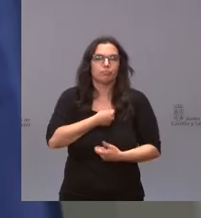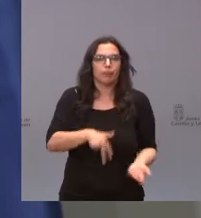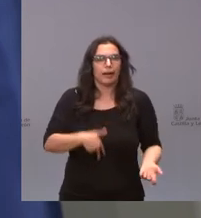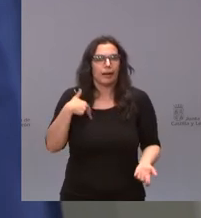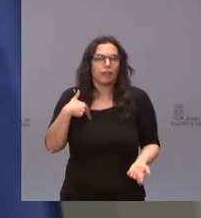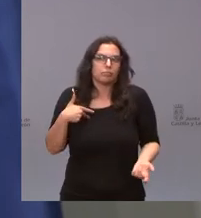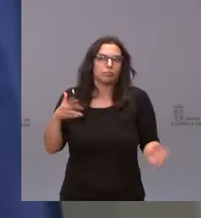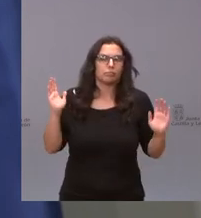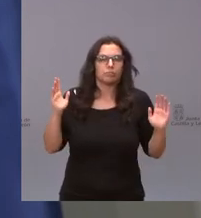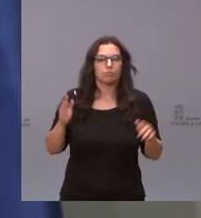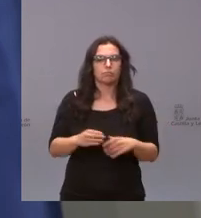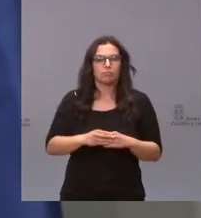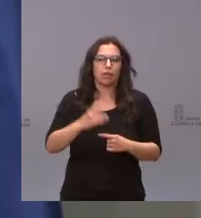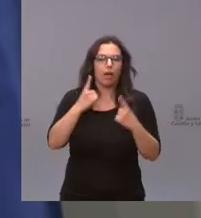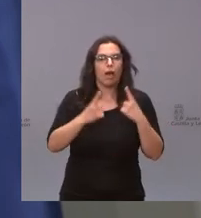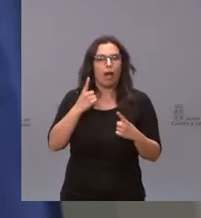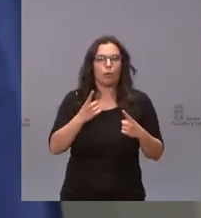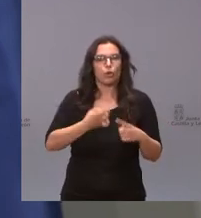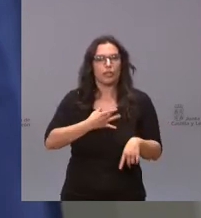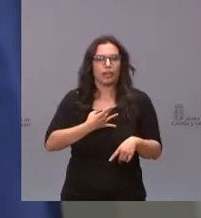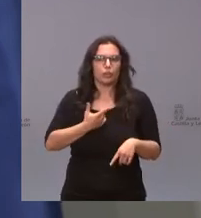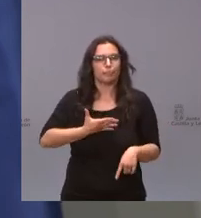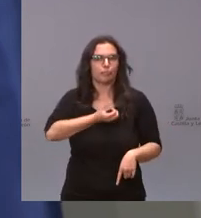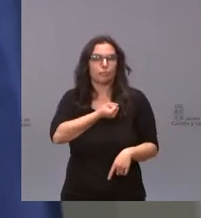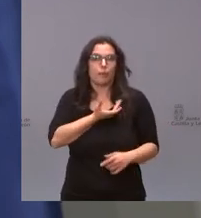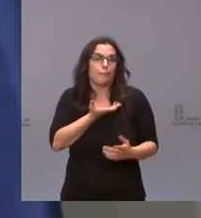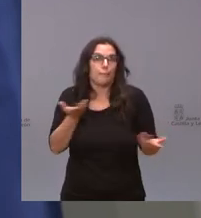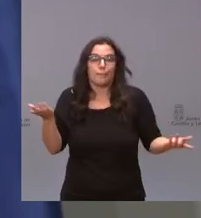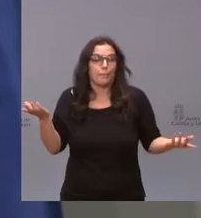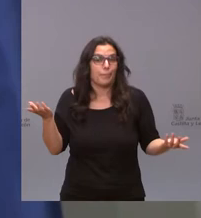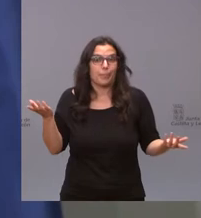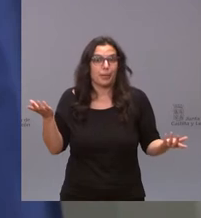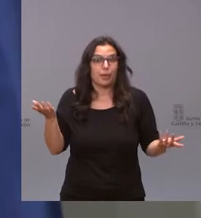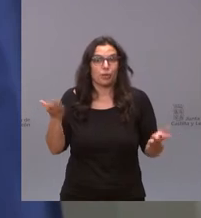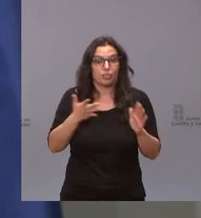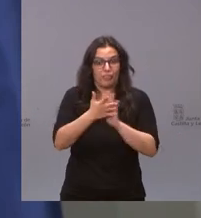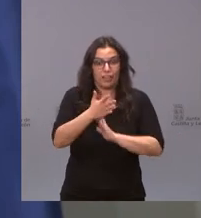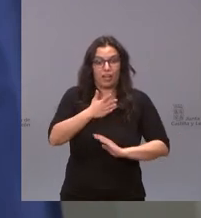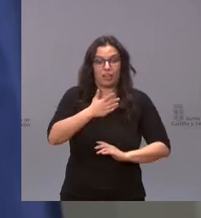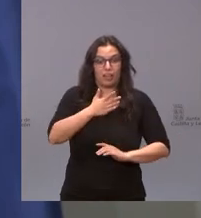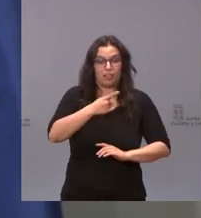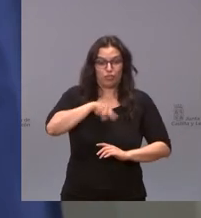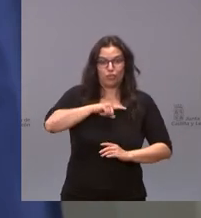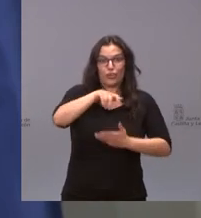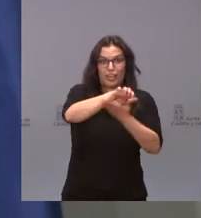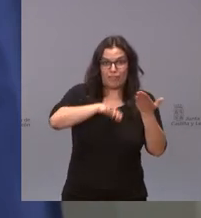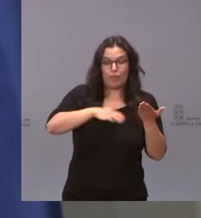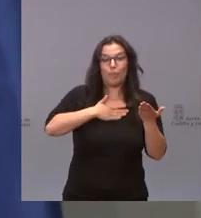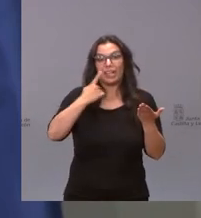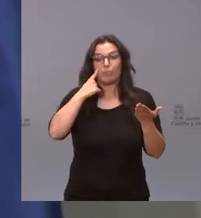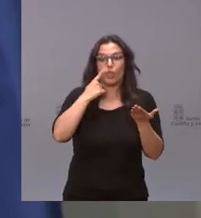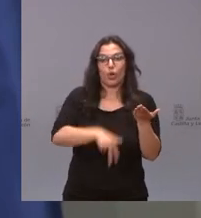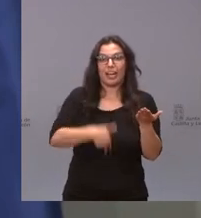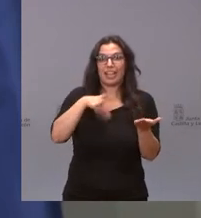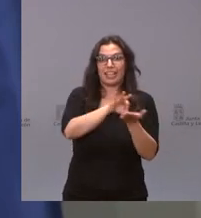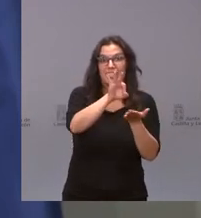de los agentes del diálogo social pero esto viene a reafirmar nuestras tesis y el informe de la inspección general de servicios